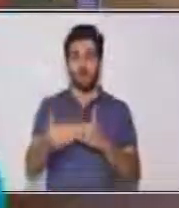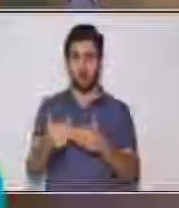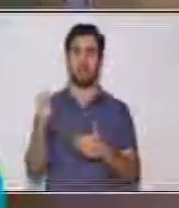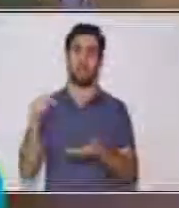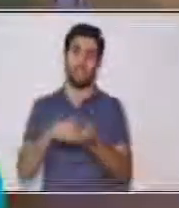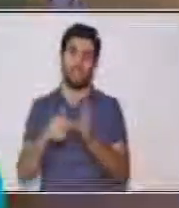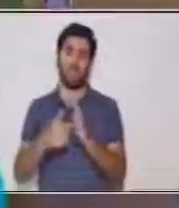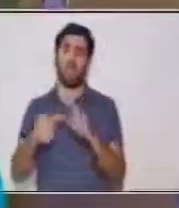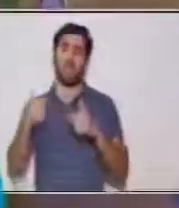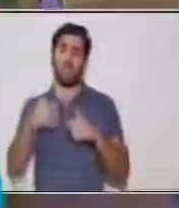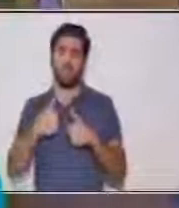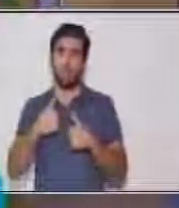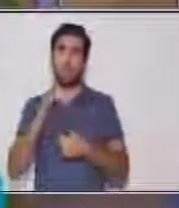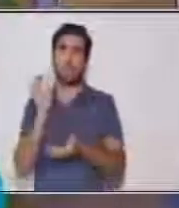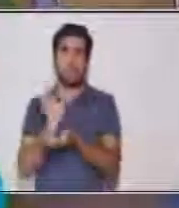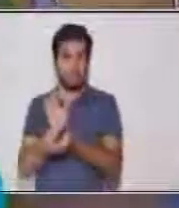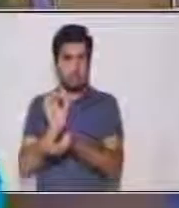espero.